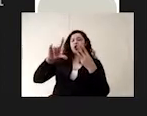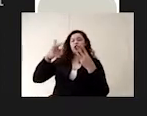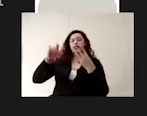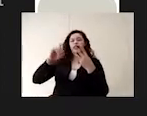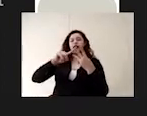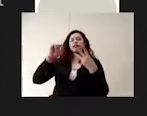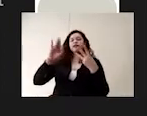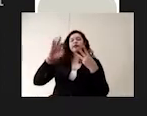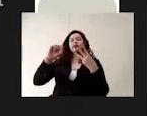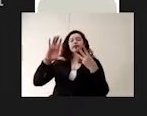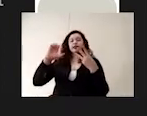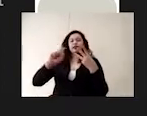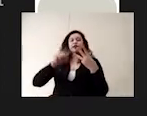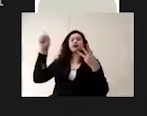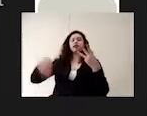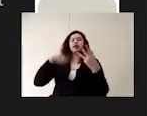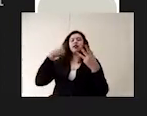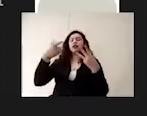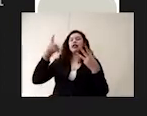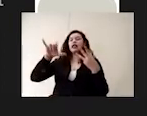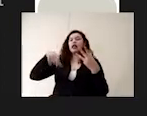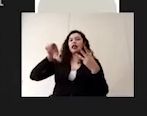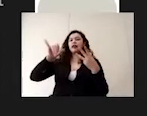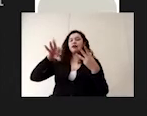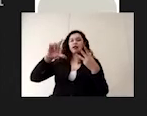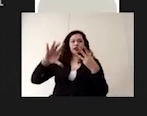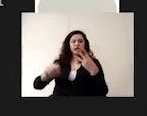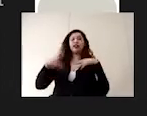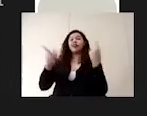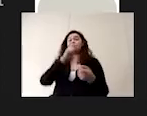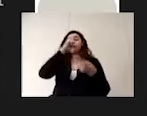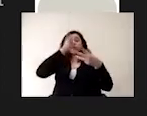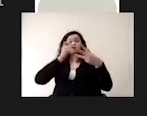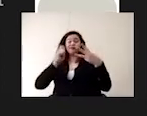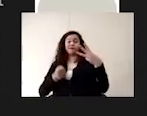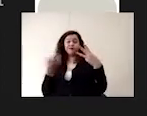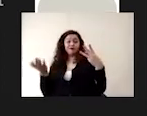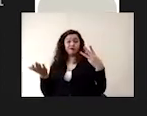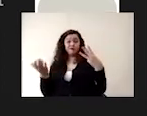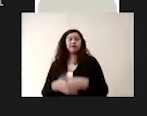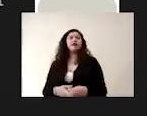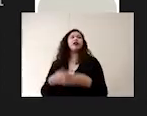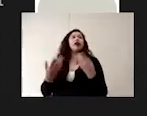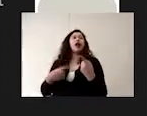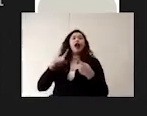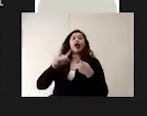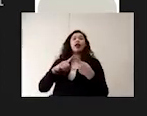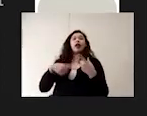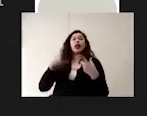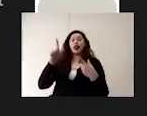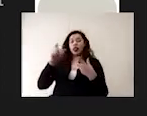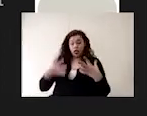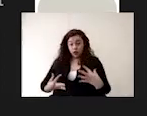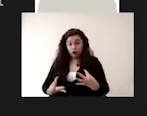físicas y características químicas. ¿A qué se refiere cada una? Dentro de la calidad del agua,